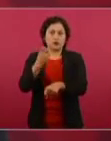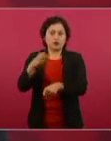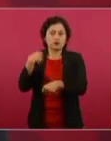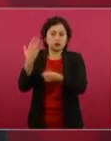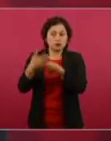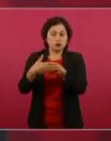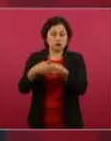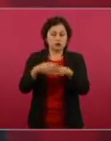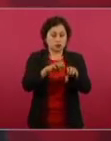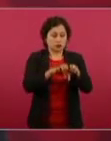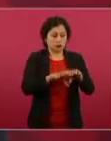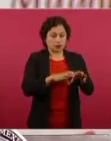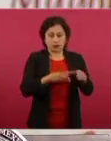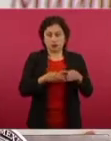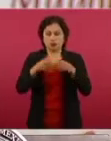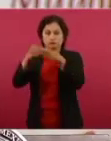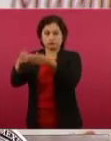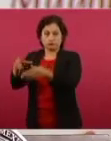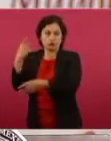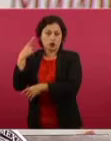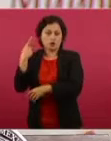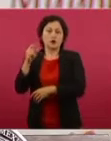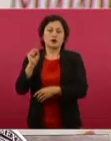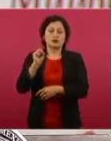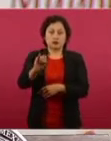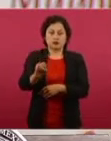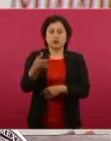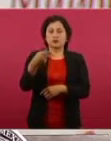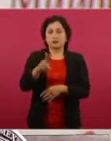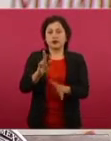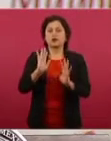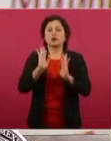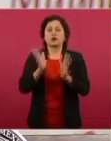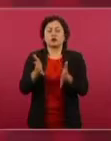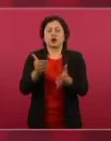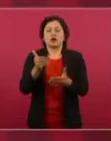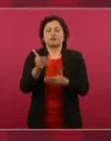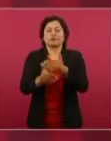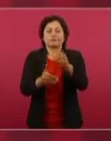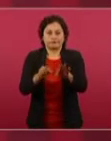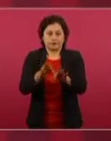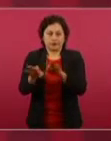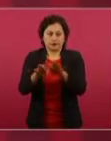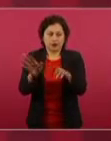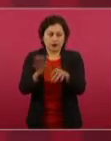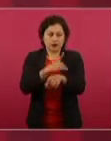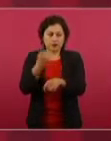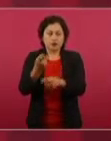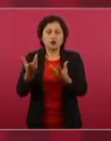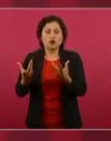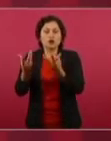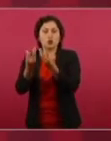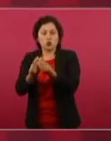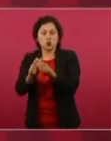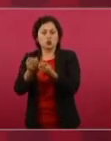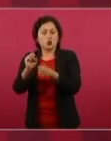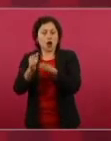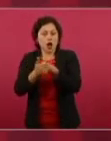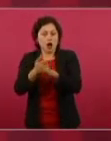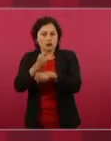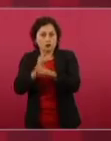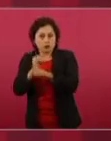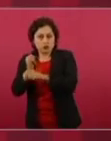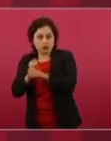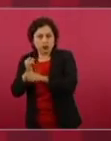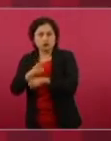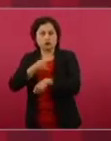pero desde el primer momento estamos colaborando con ellos, porque muchos temas son de carácter técnico y se pueden hacer desde aquí. Y